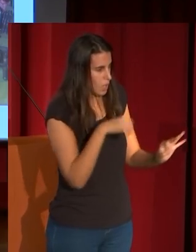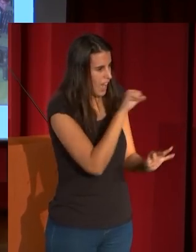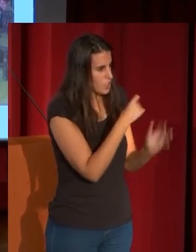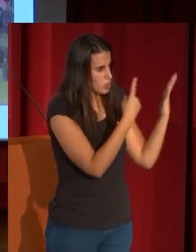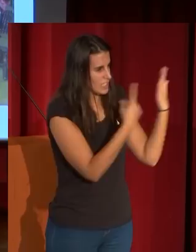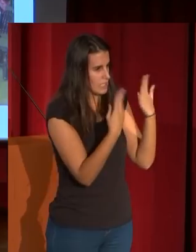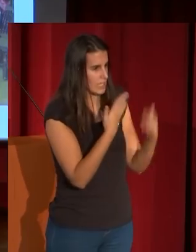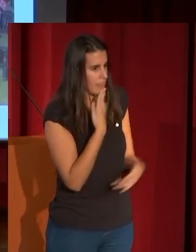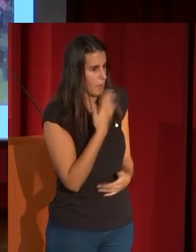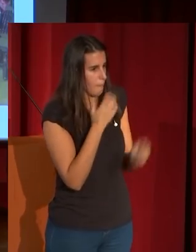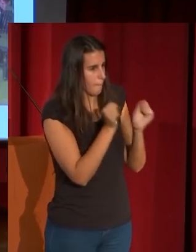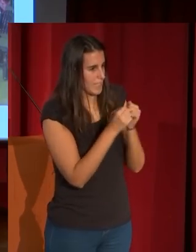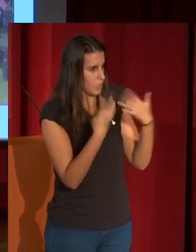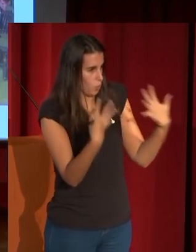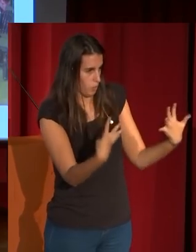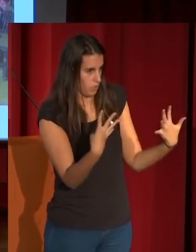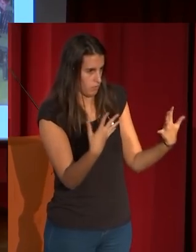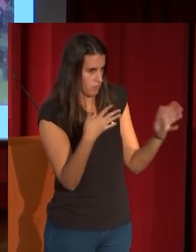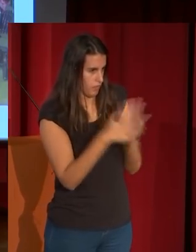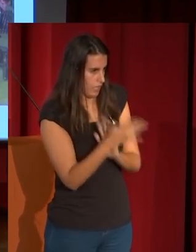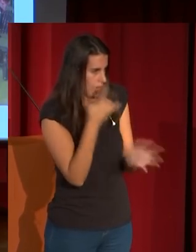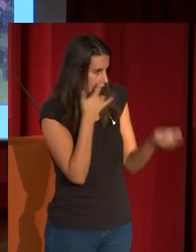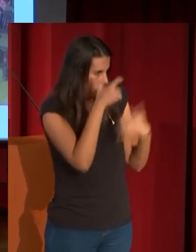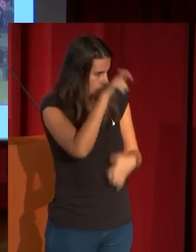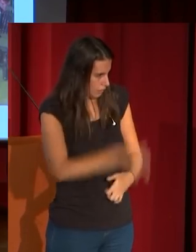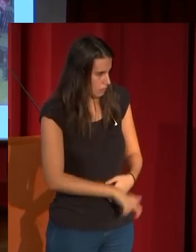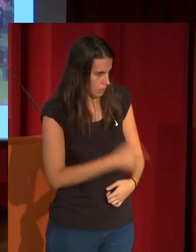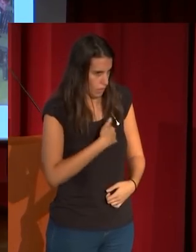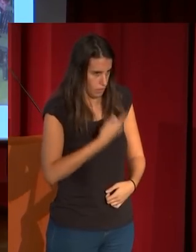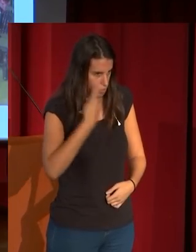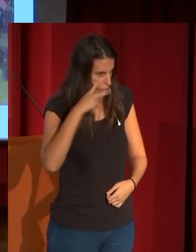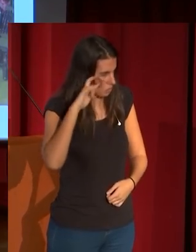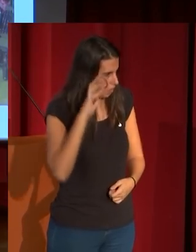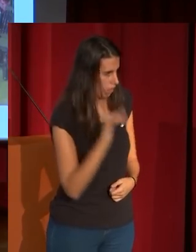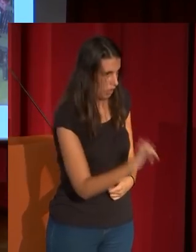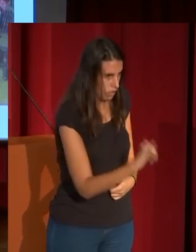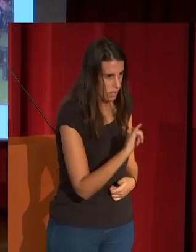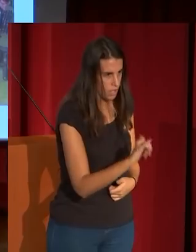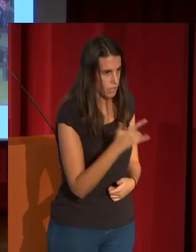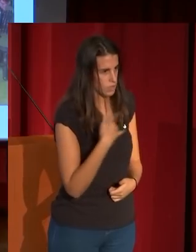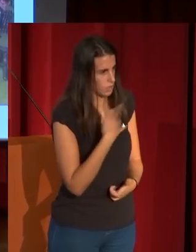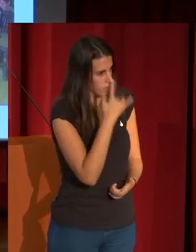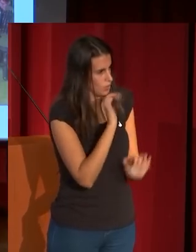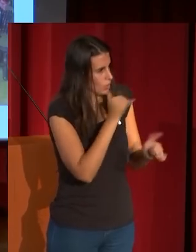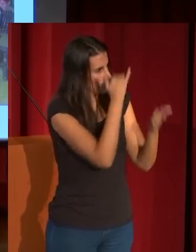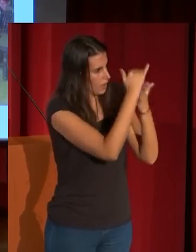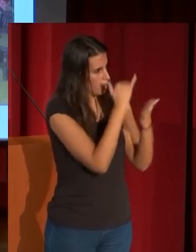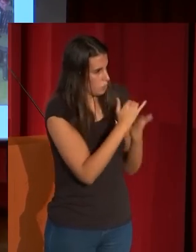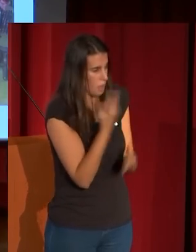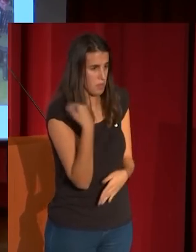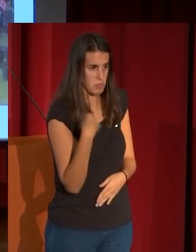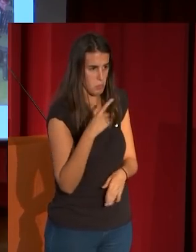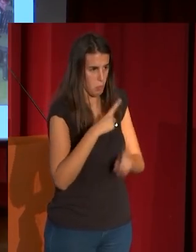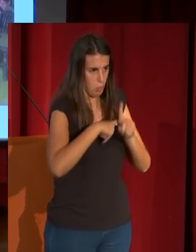29 años, ¿no? Entonces, ya es un artista formado, ya es un artista que se mide casi con esos grandes maestros